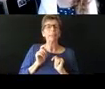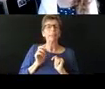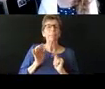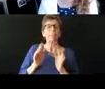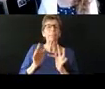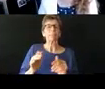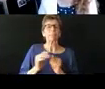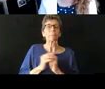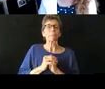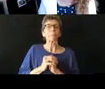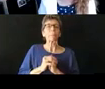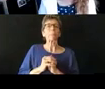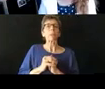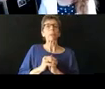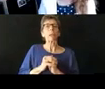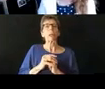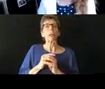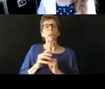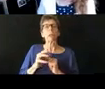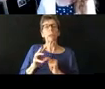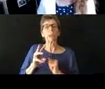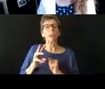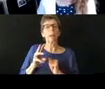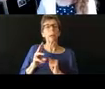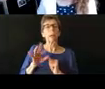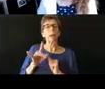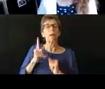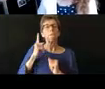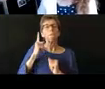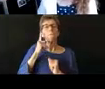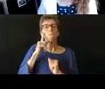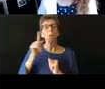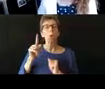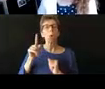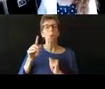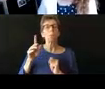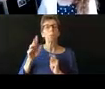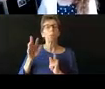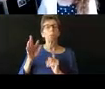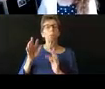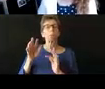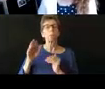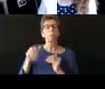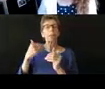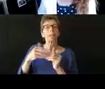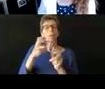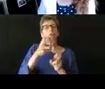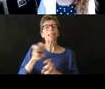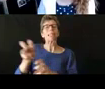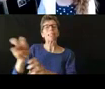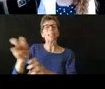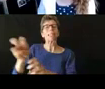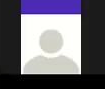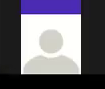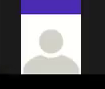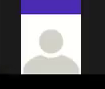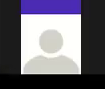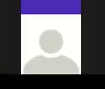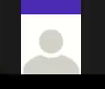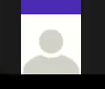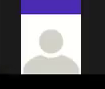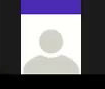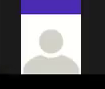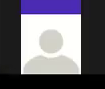cuando hacemos la transición con Team Child sabemos que con COVID ya no estamos en lo normal